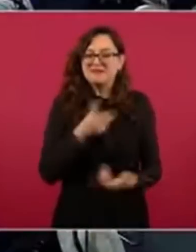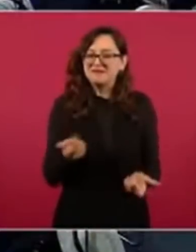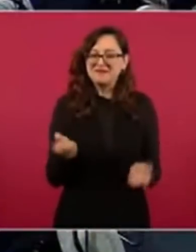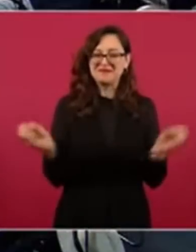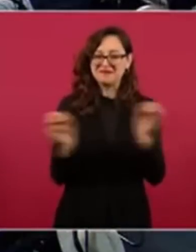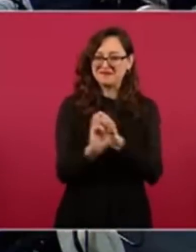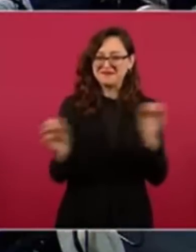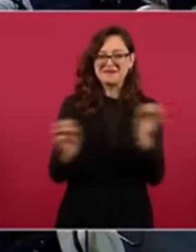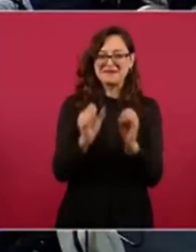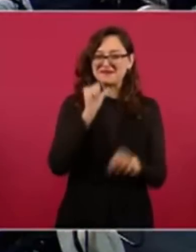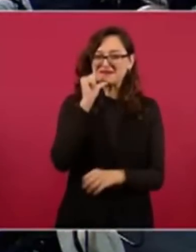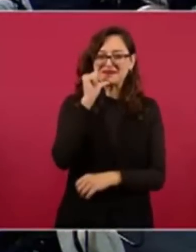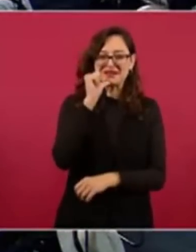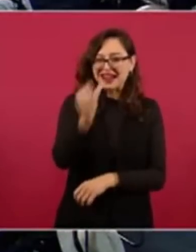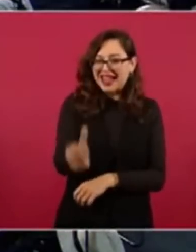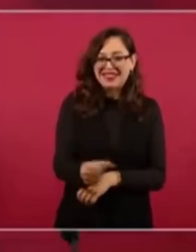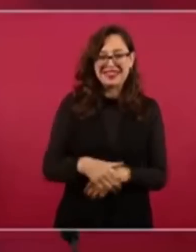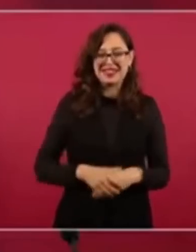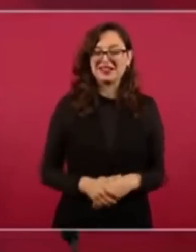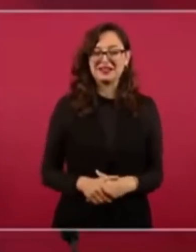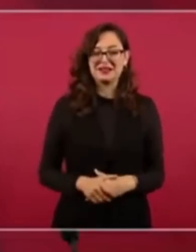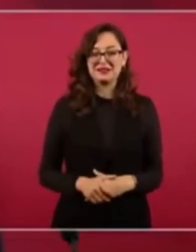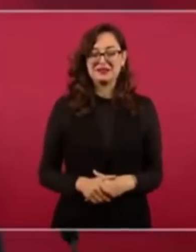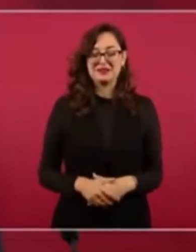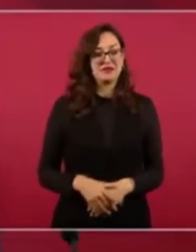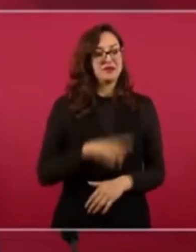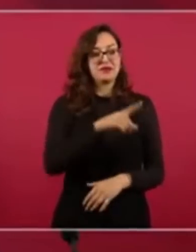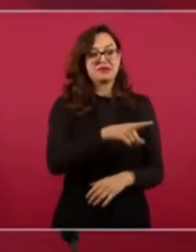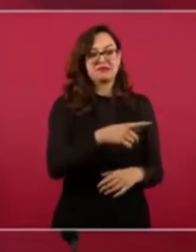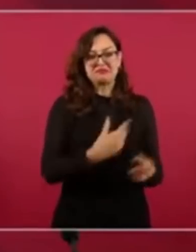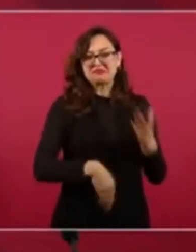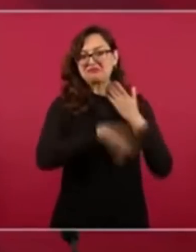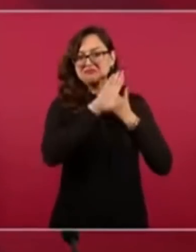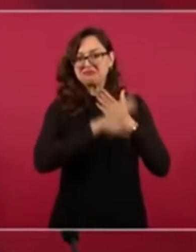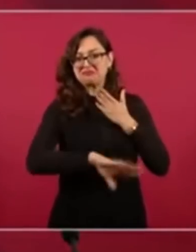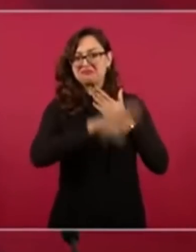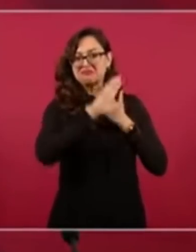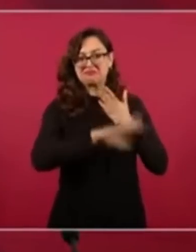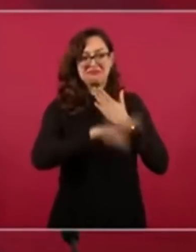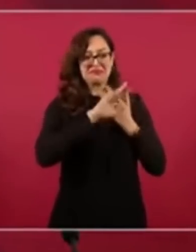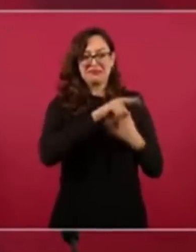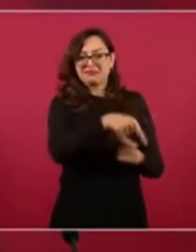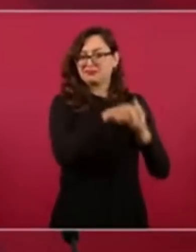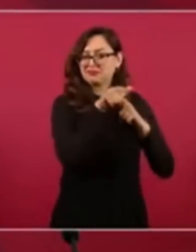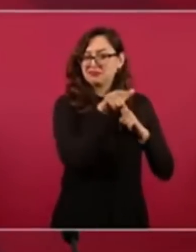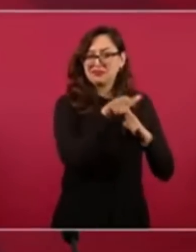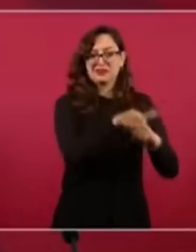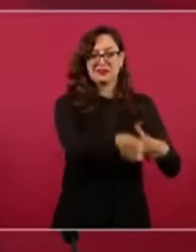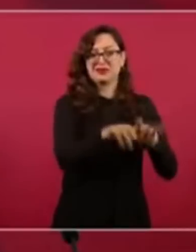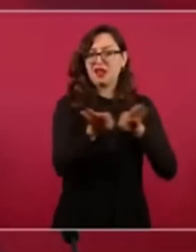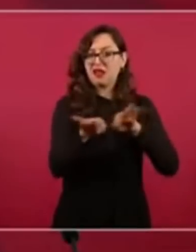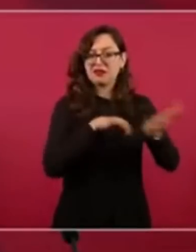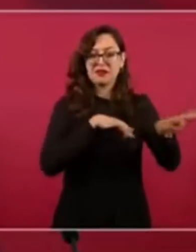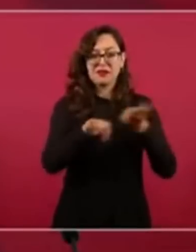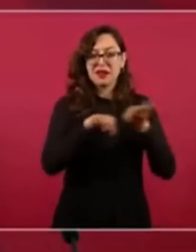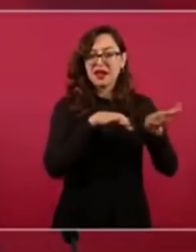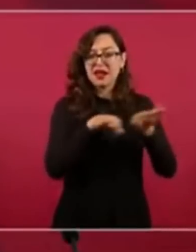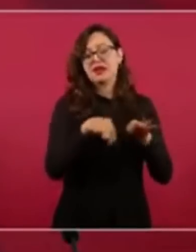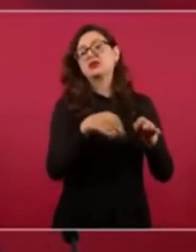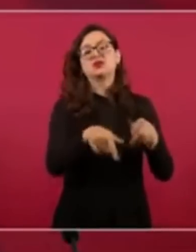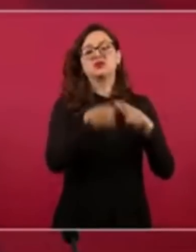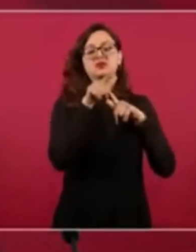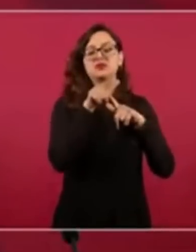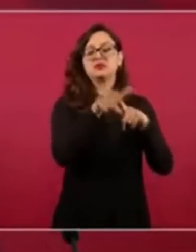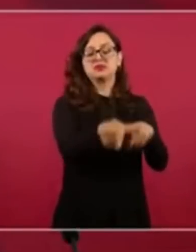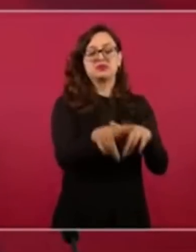a él y ahí siguen porque pues hay